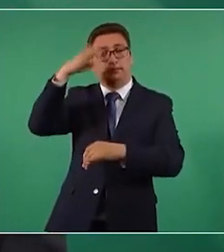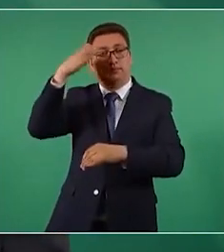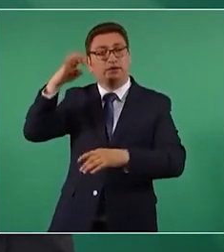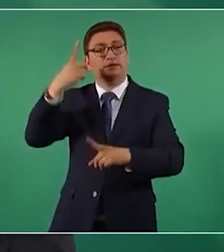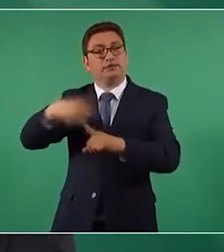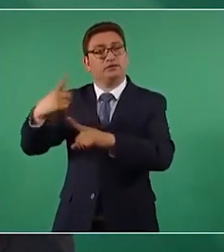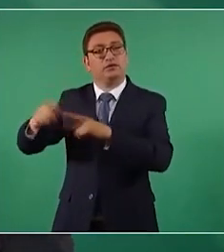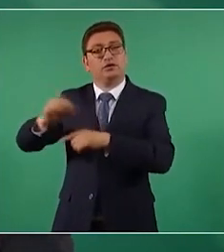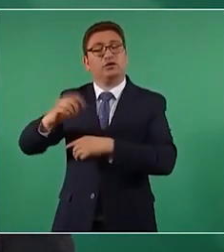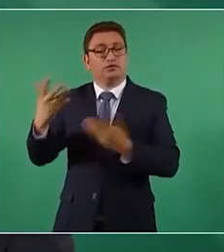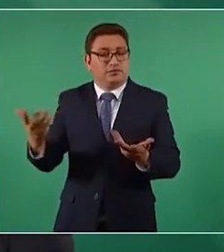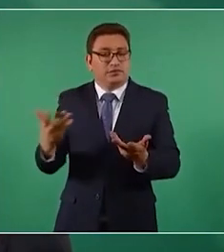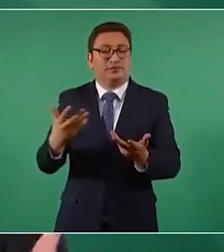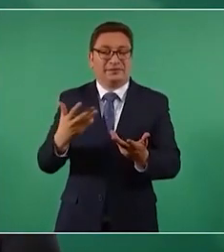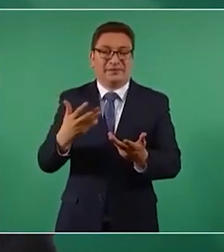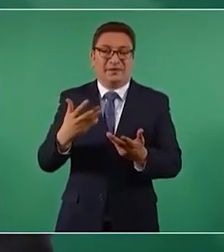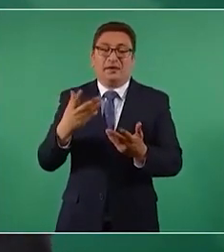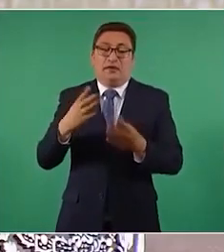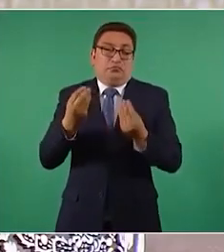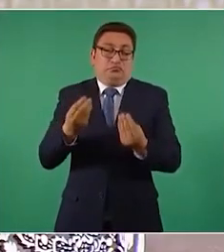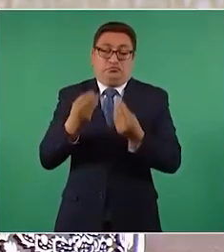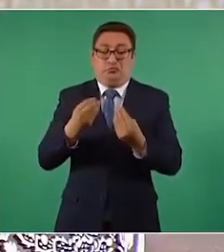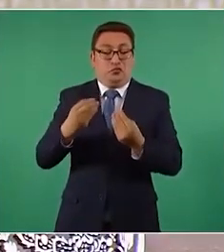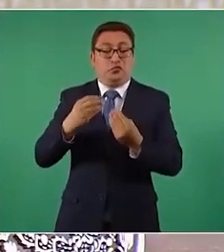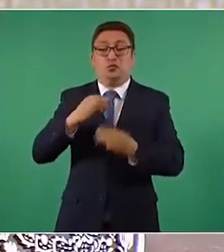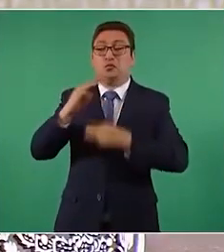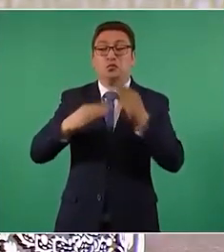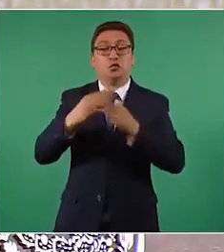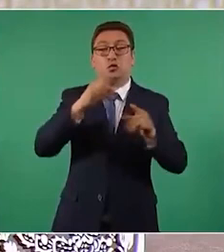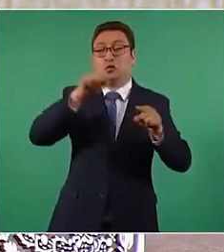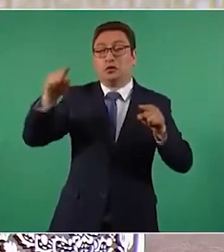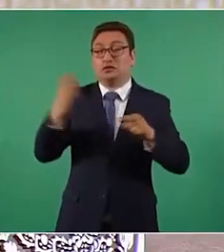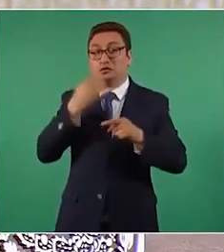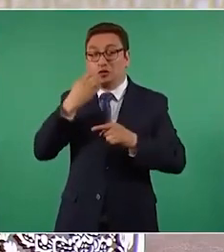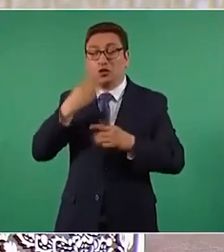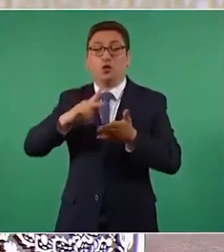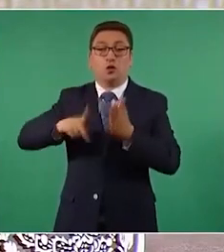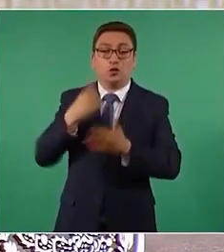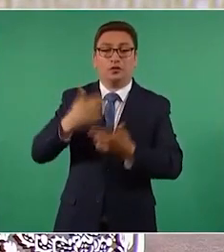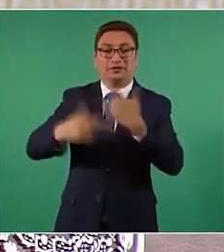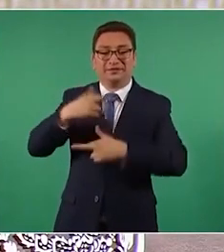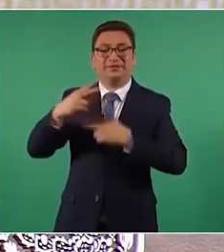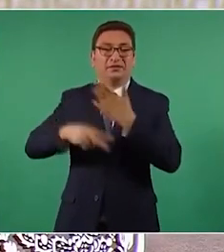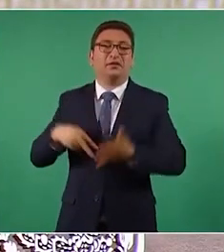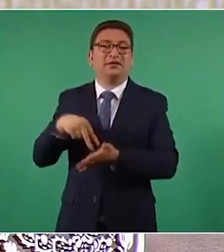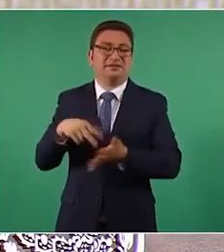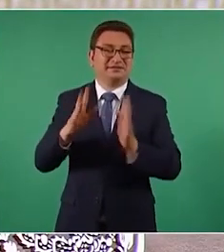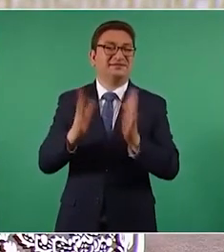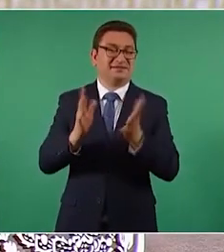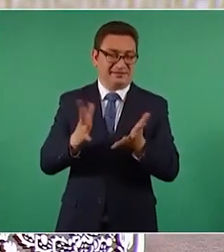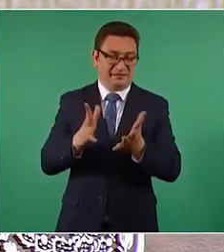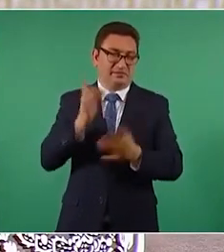decía más de mil millones de niños ya tenemos de vuelta en las clases presenciales en el mundo